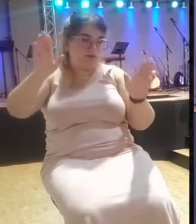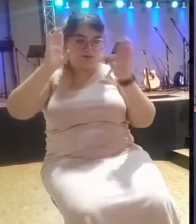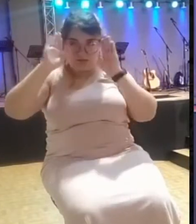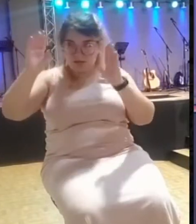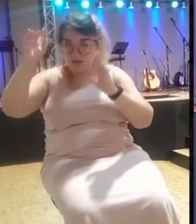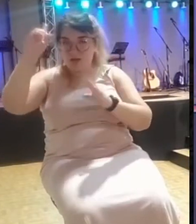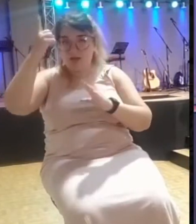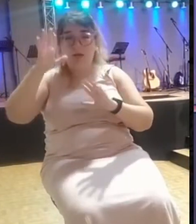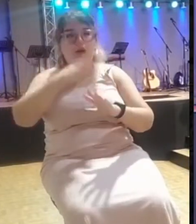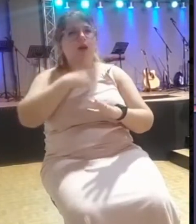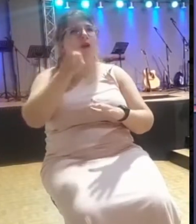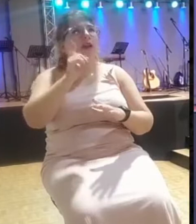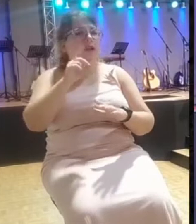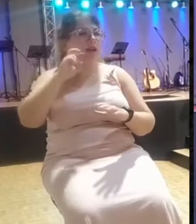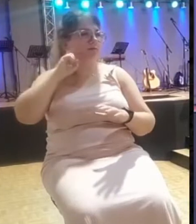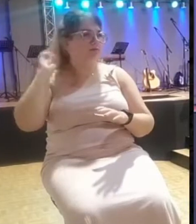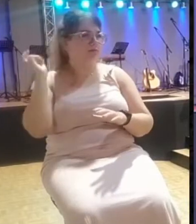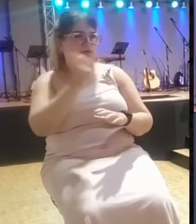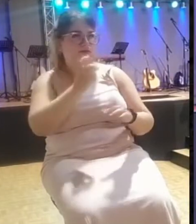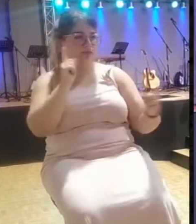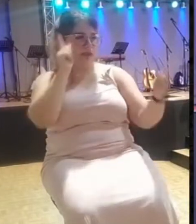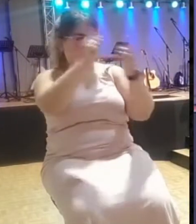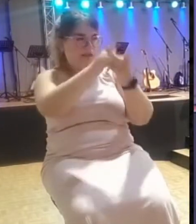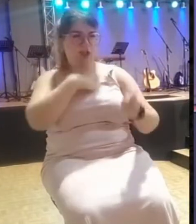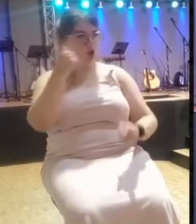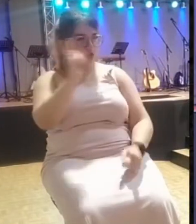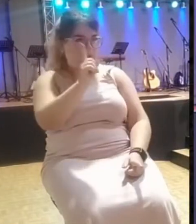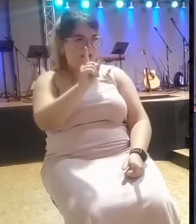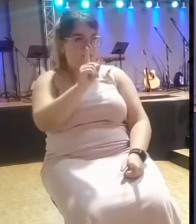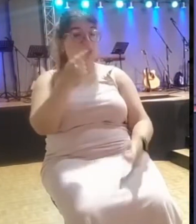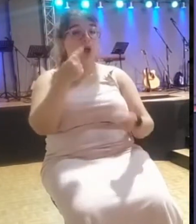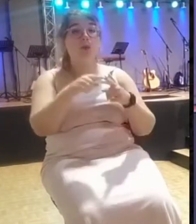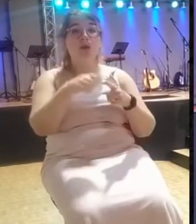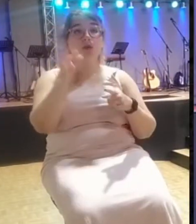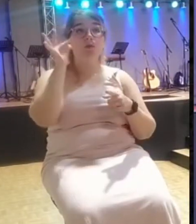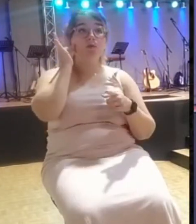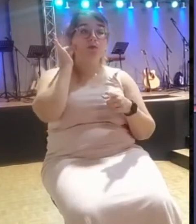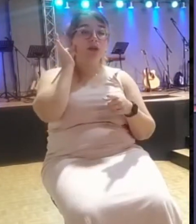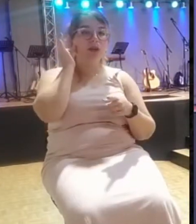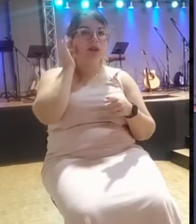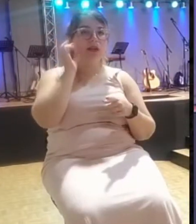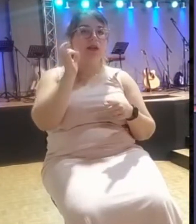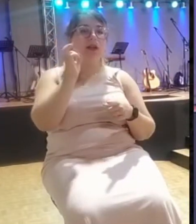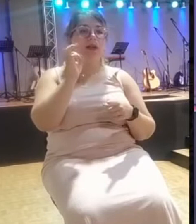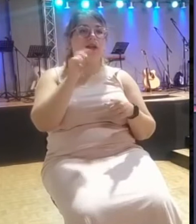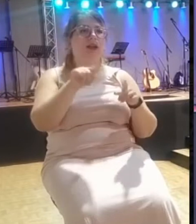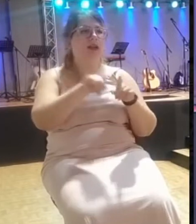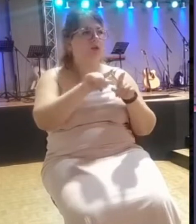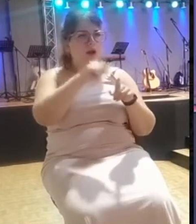era presentarse delante de Jezabel. Dicen algunos que esta mujer mala, y luego también lo vemos cuando Jehú,